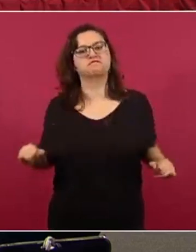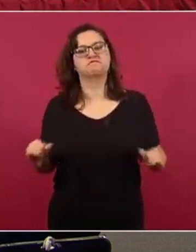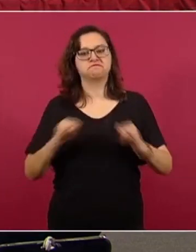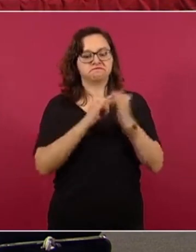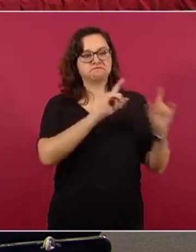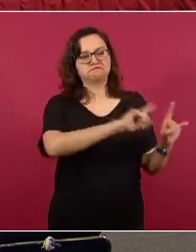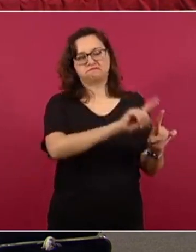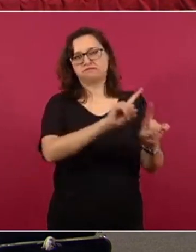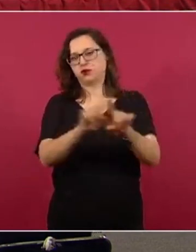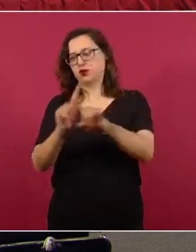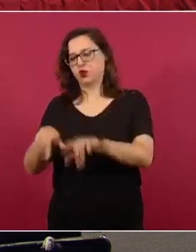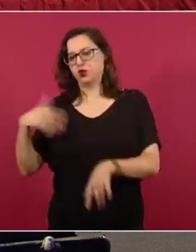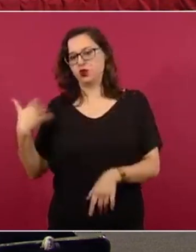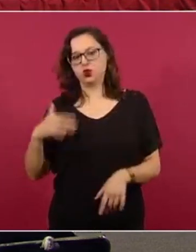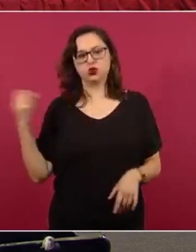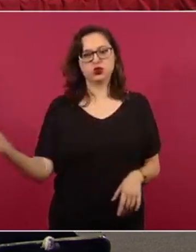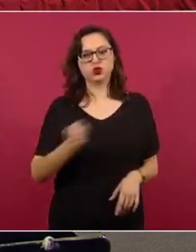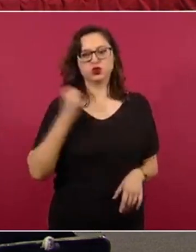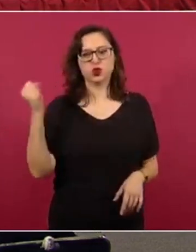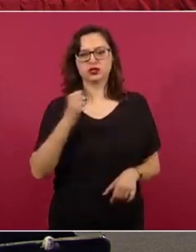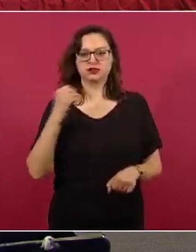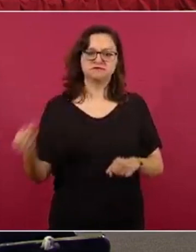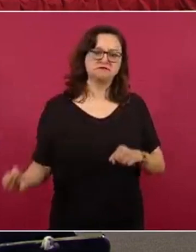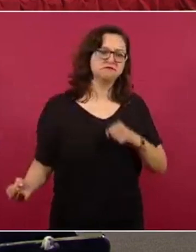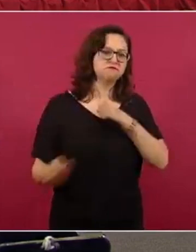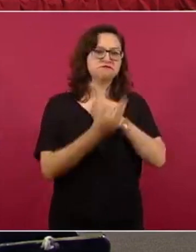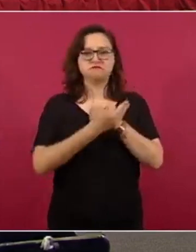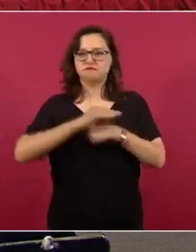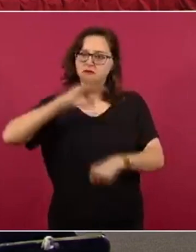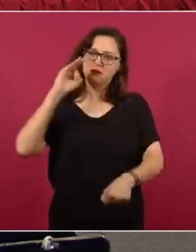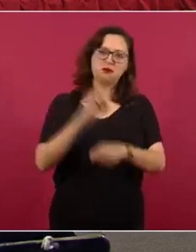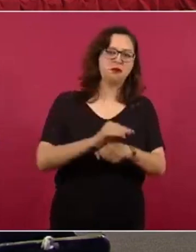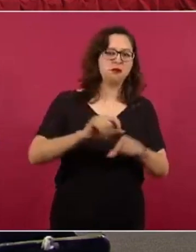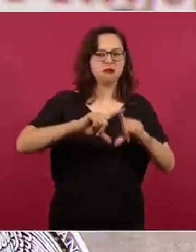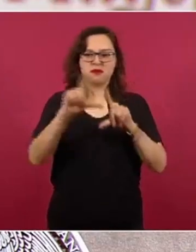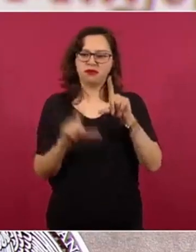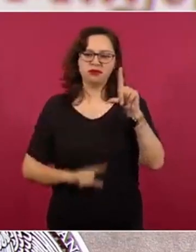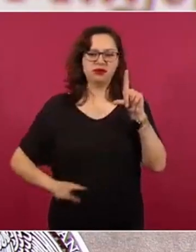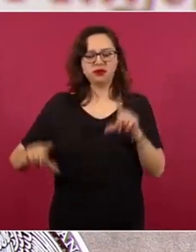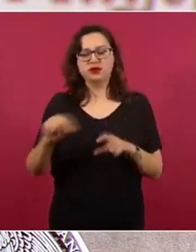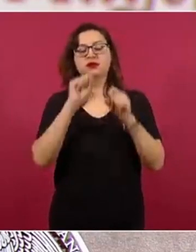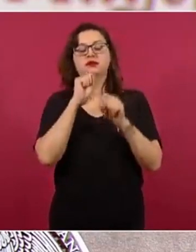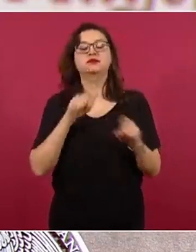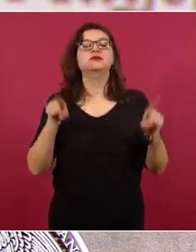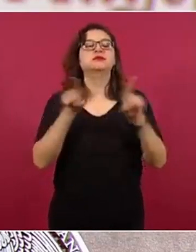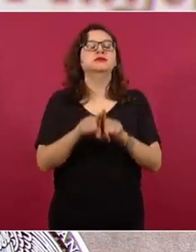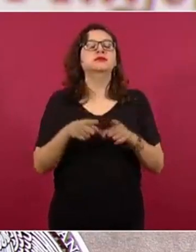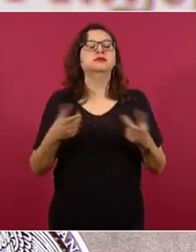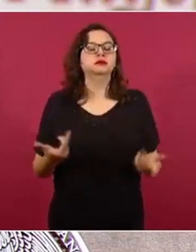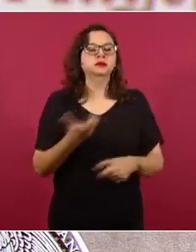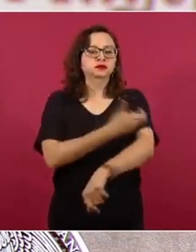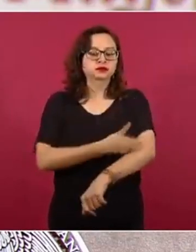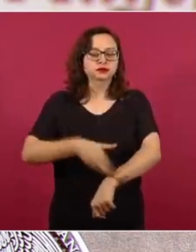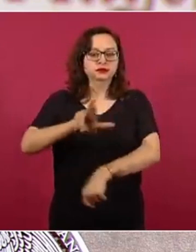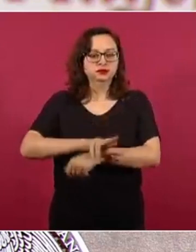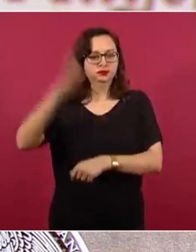qué bueno que tenemos estas instituciones nacionales de salud. Gracias también y de manera muy particular a todas y todos los coordinadores